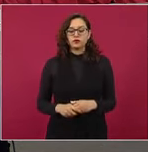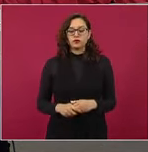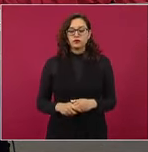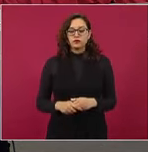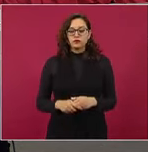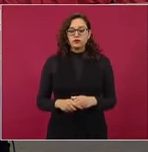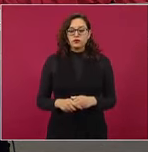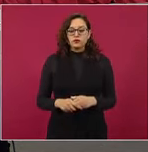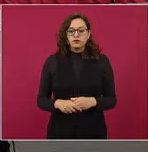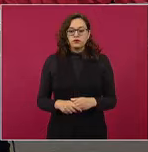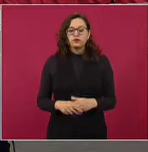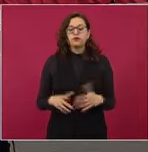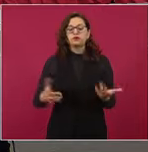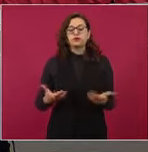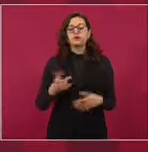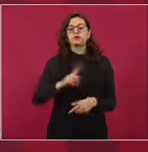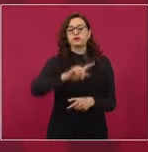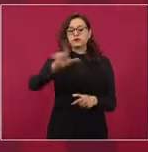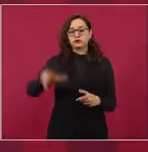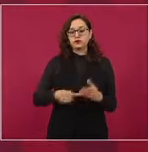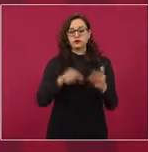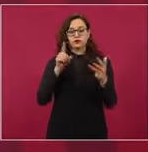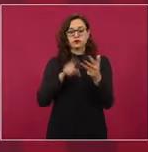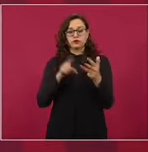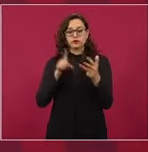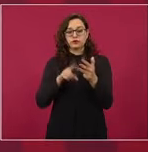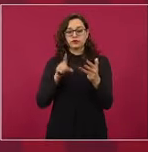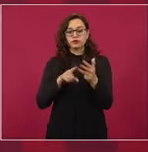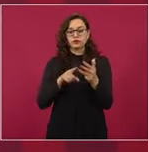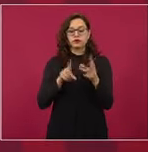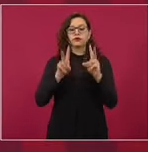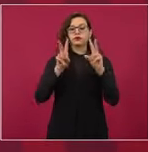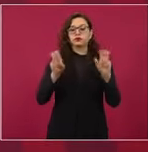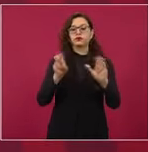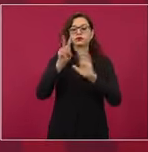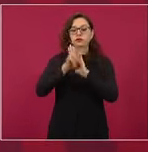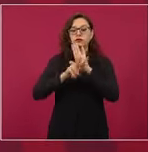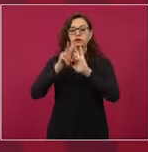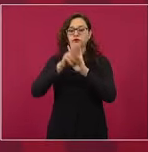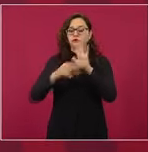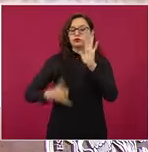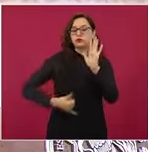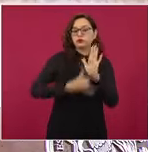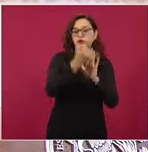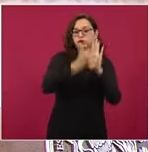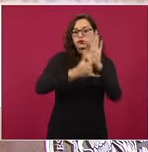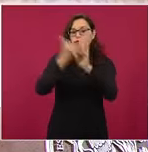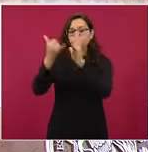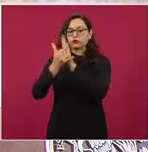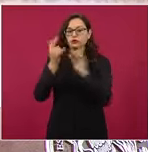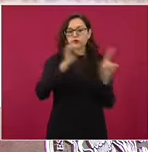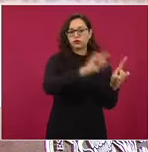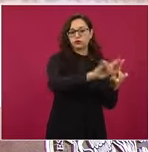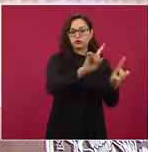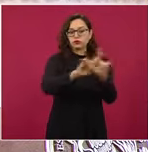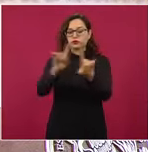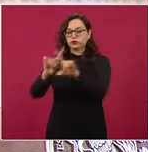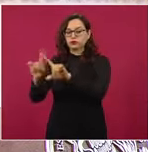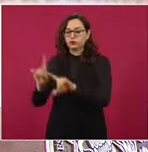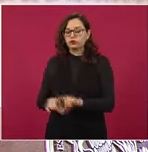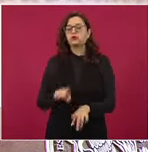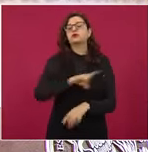Y luego vamos a ver los videos de las obras y terminando